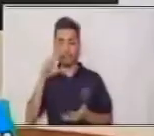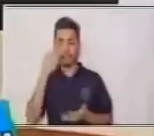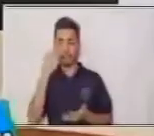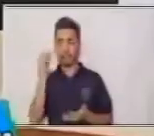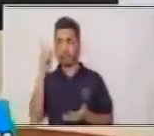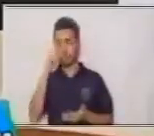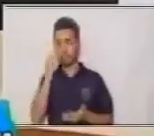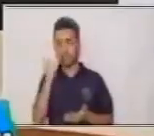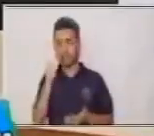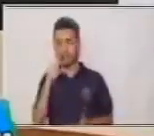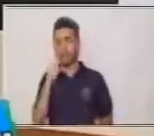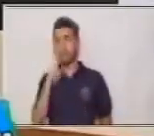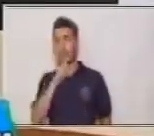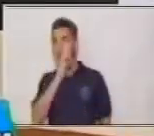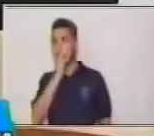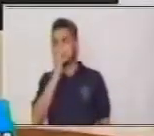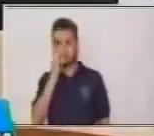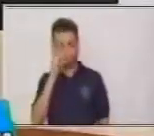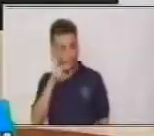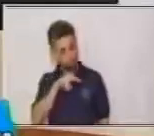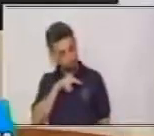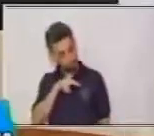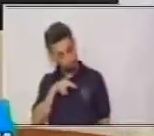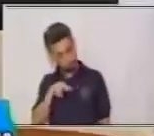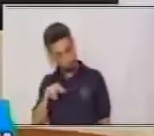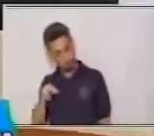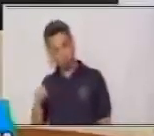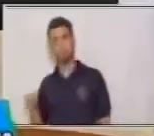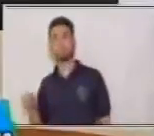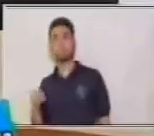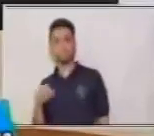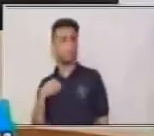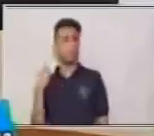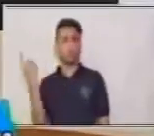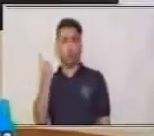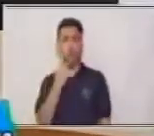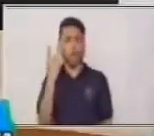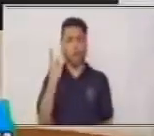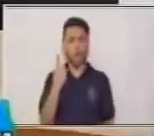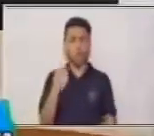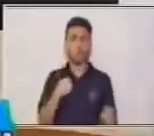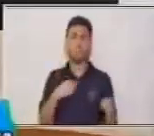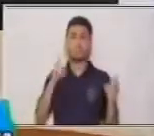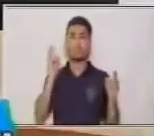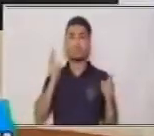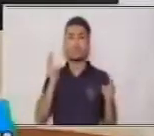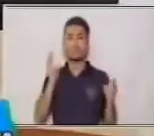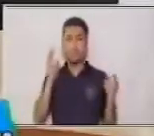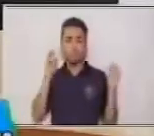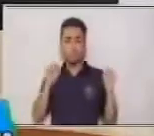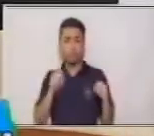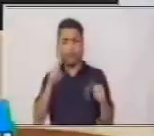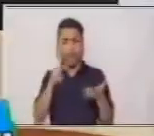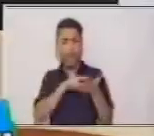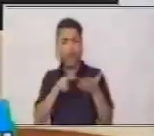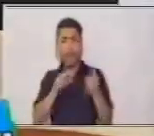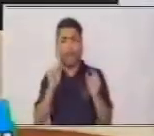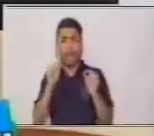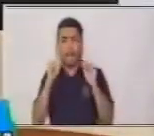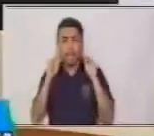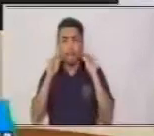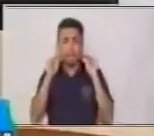¿Todos hemos leído en algún momento en voz baja o con nuestra mente?